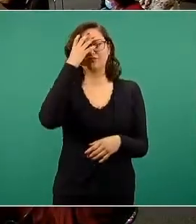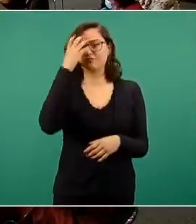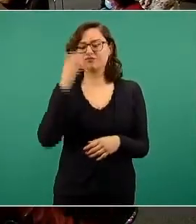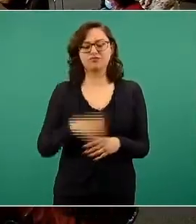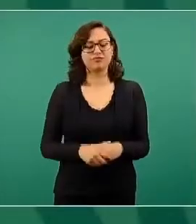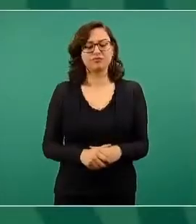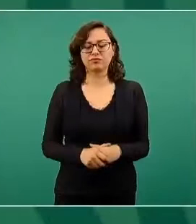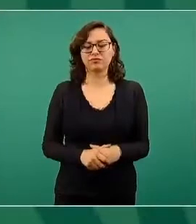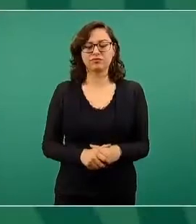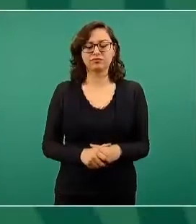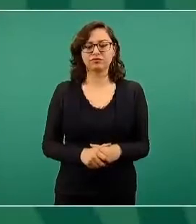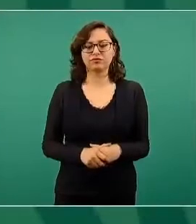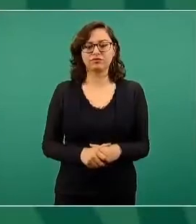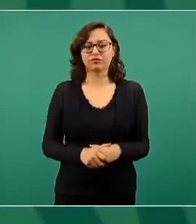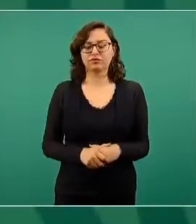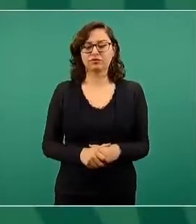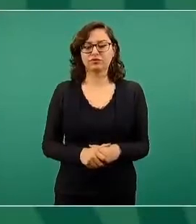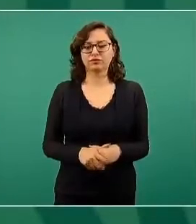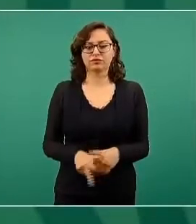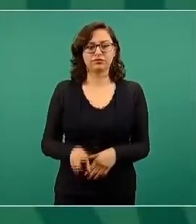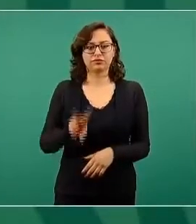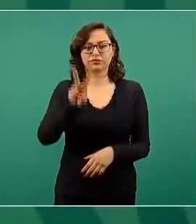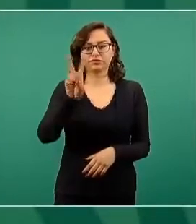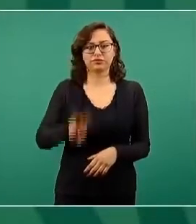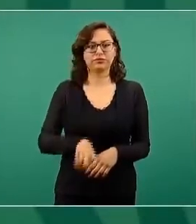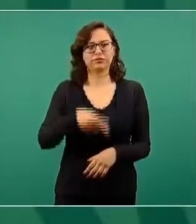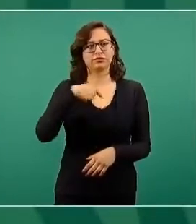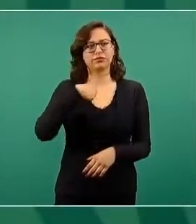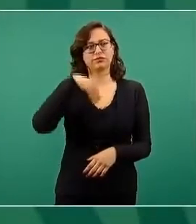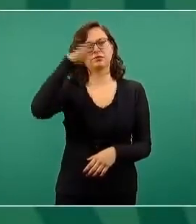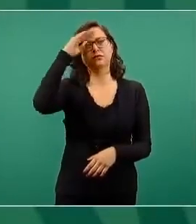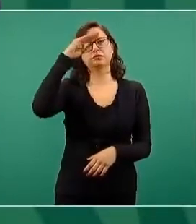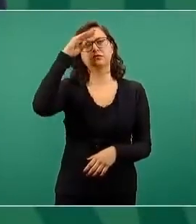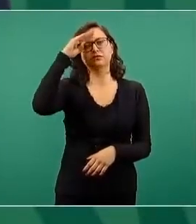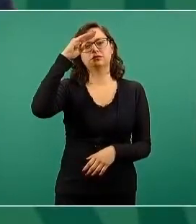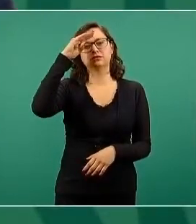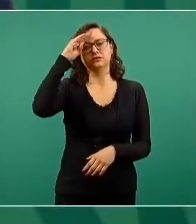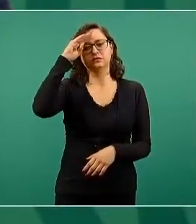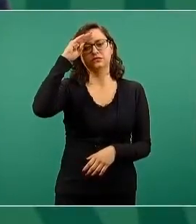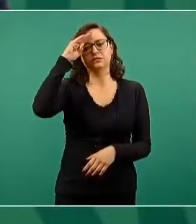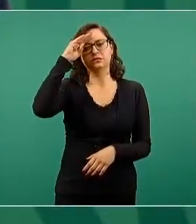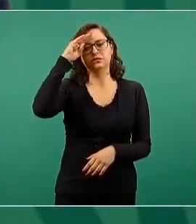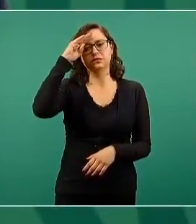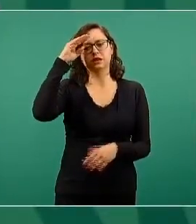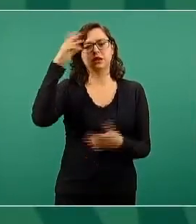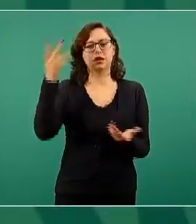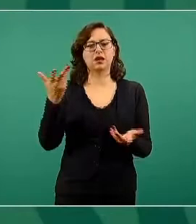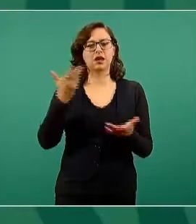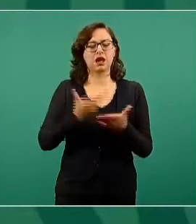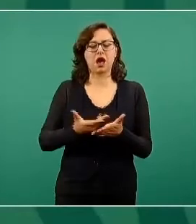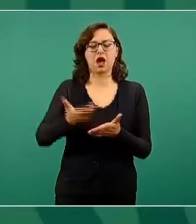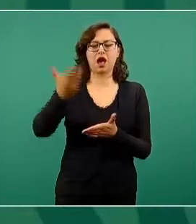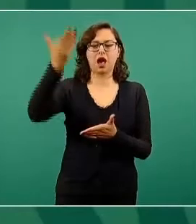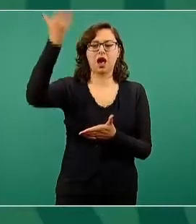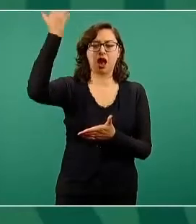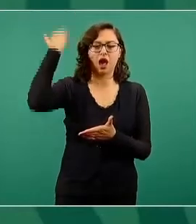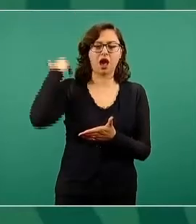de que se haya mostrado en alguna ocasión